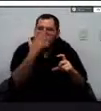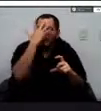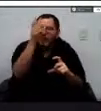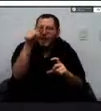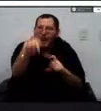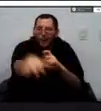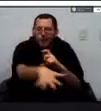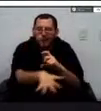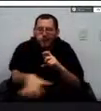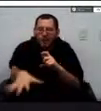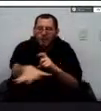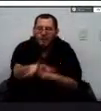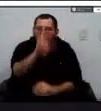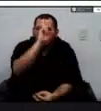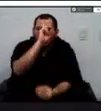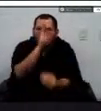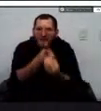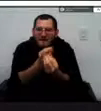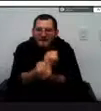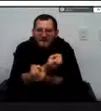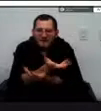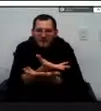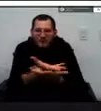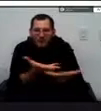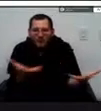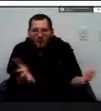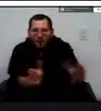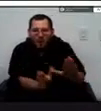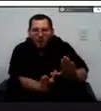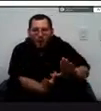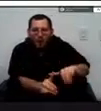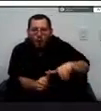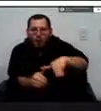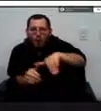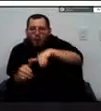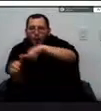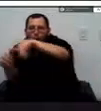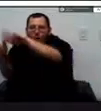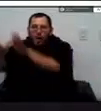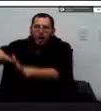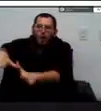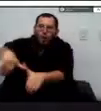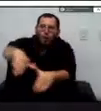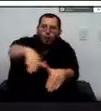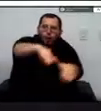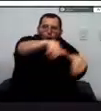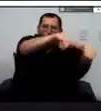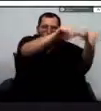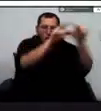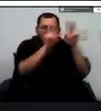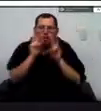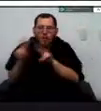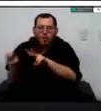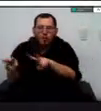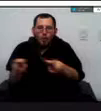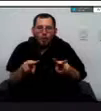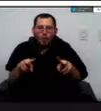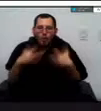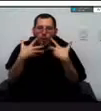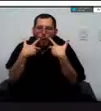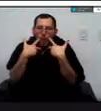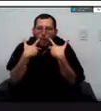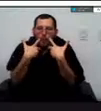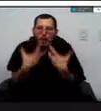de fauna y especialmente de aves que solamente llegan a esta parte de